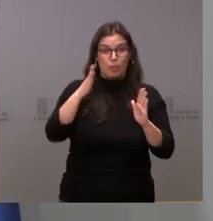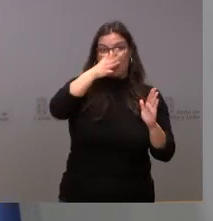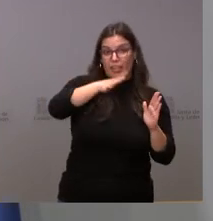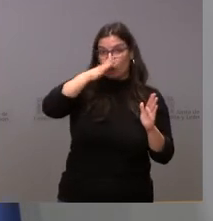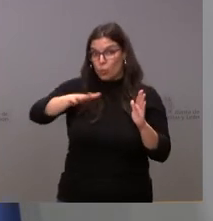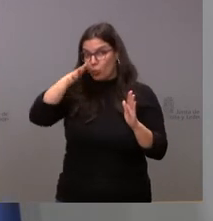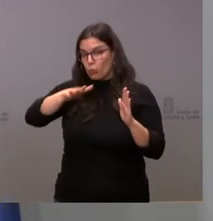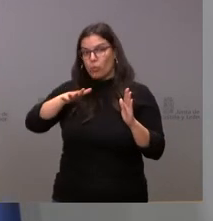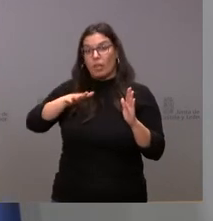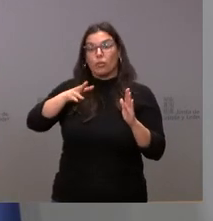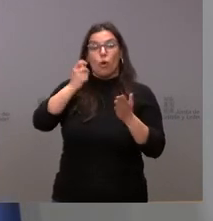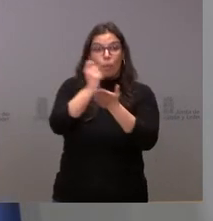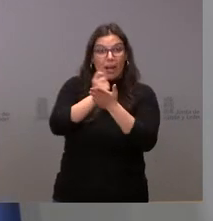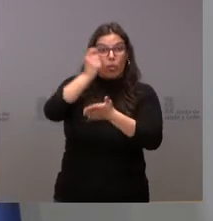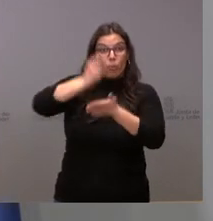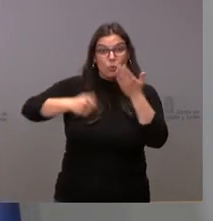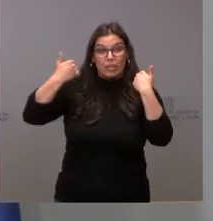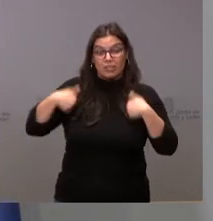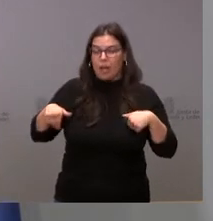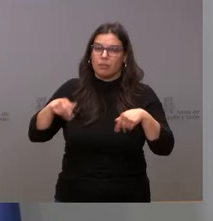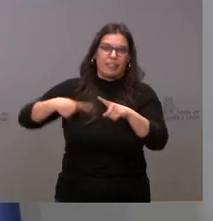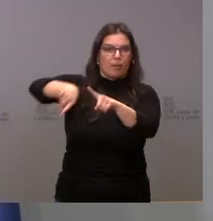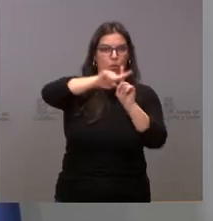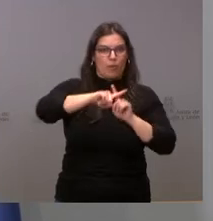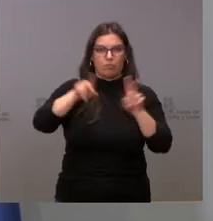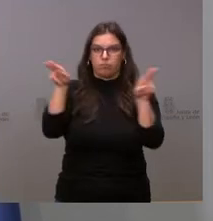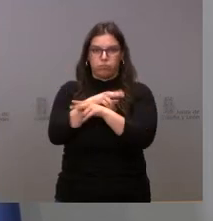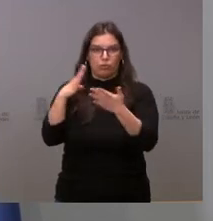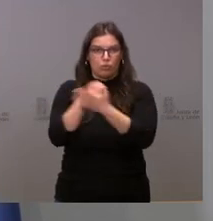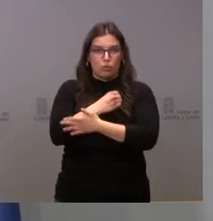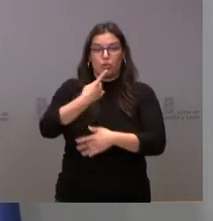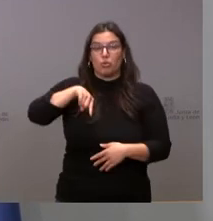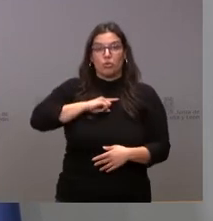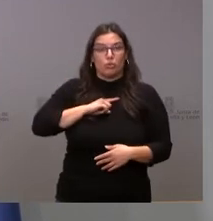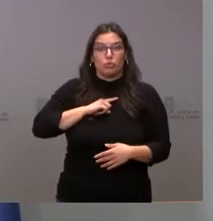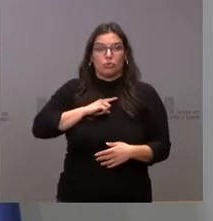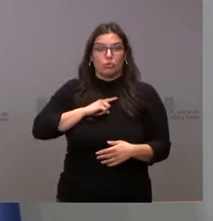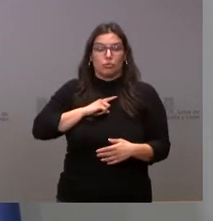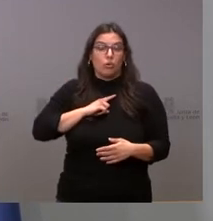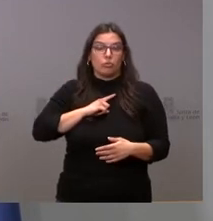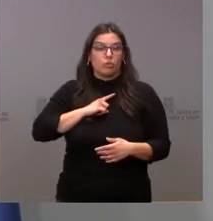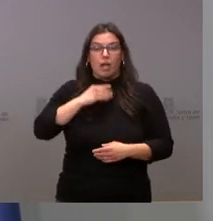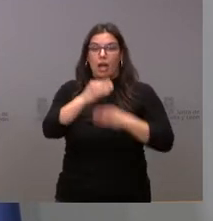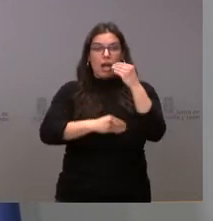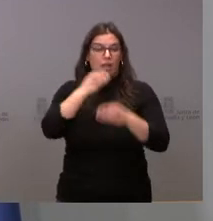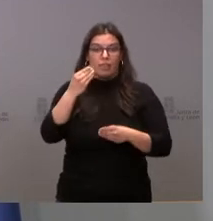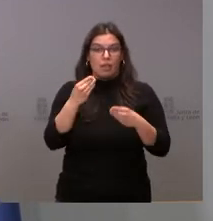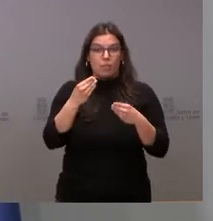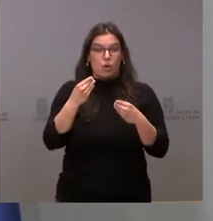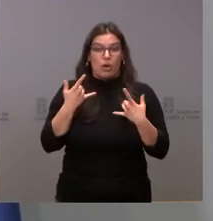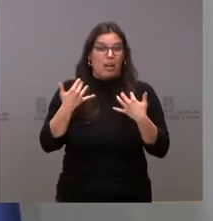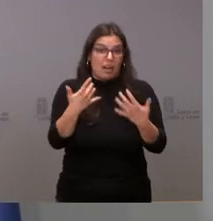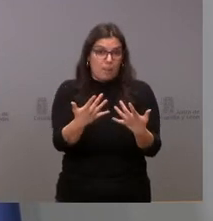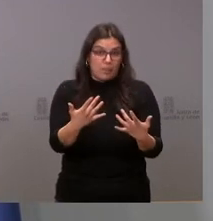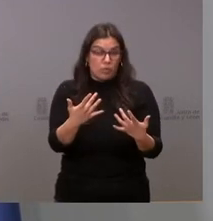y devolver a los ciudadanos las multas que hubieran pagado. Nosotros lo hacemos sin esperar a que hubiera demandas individuales. Lo hacemos con mucha celeridad,